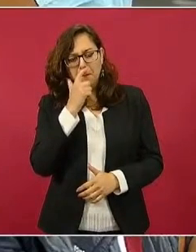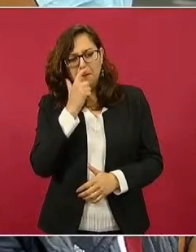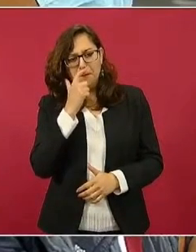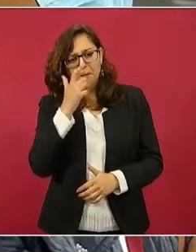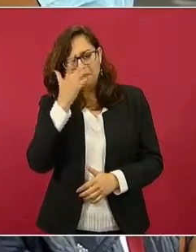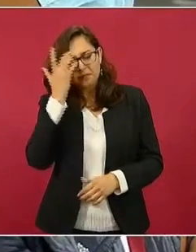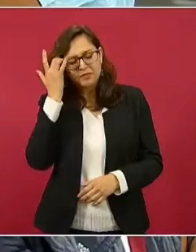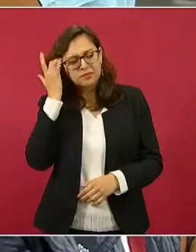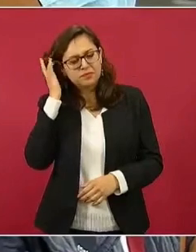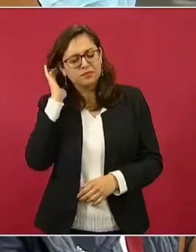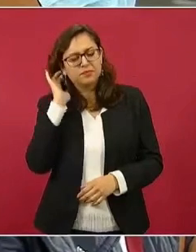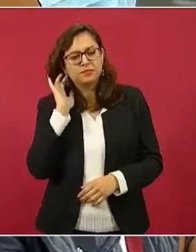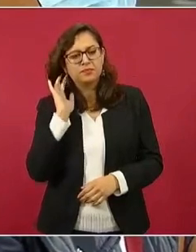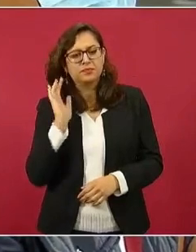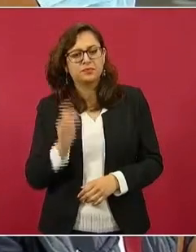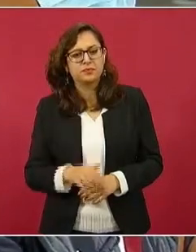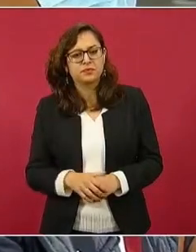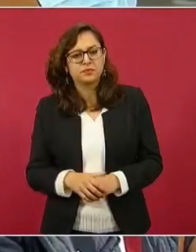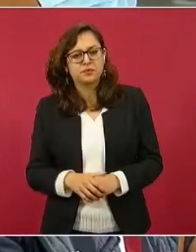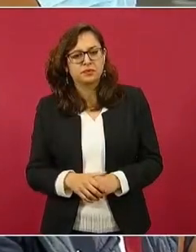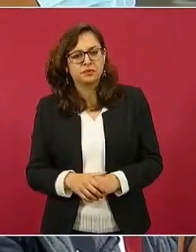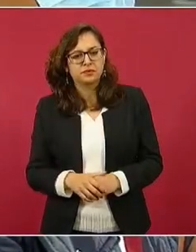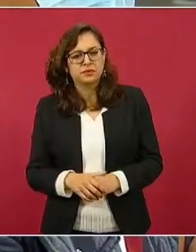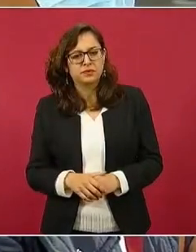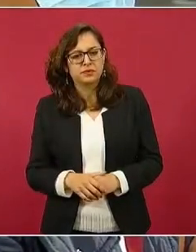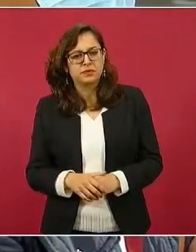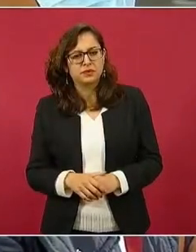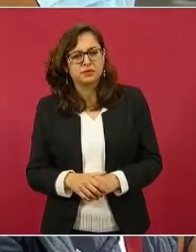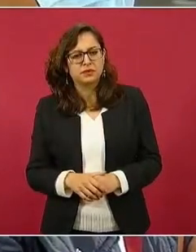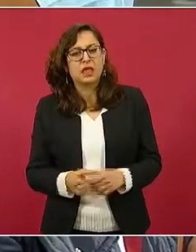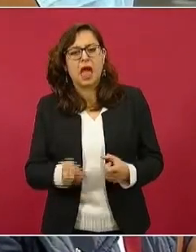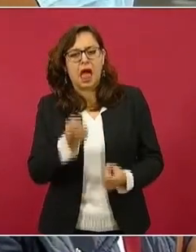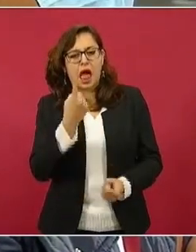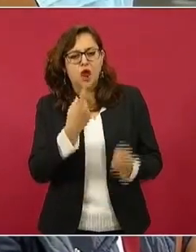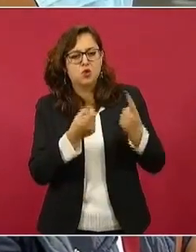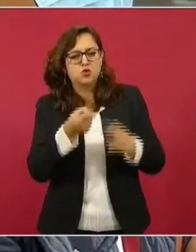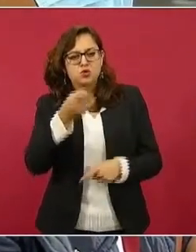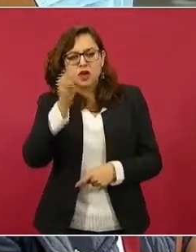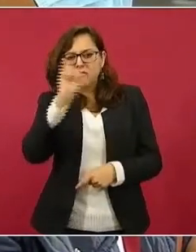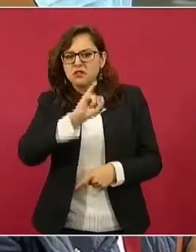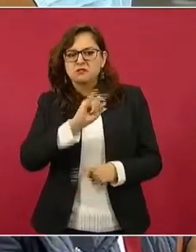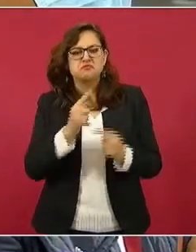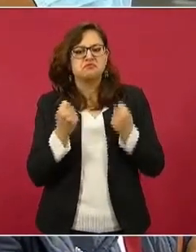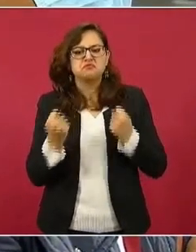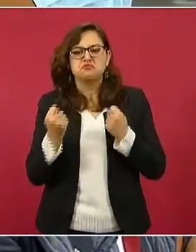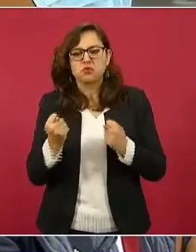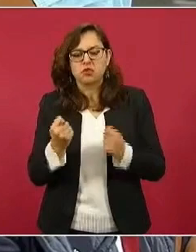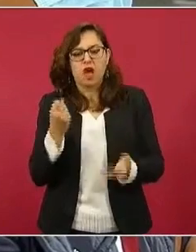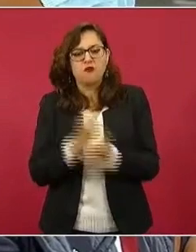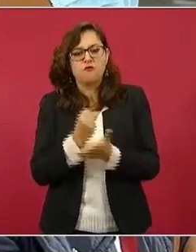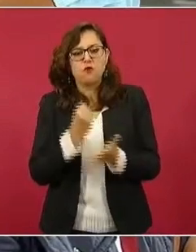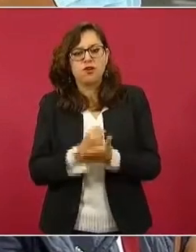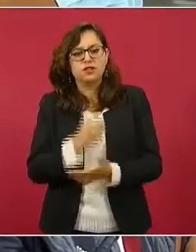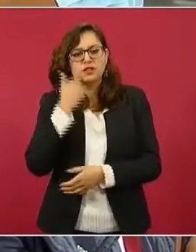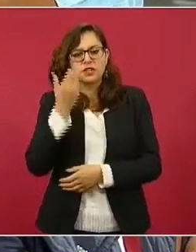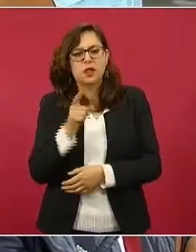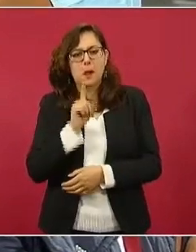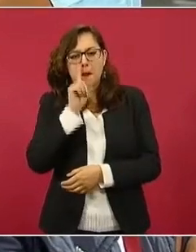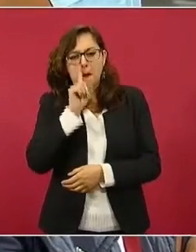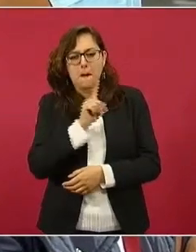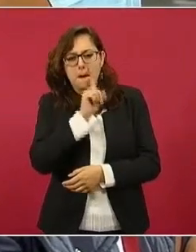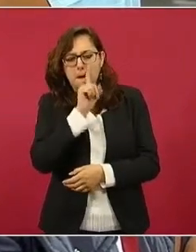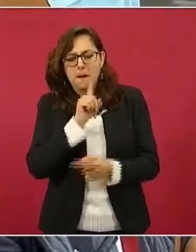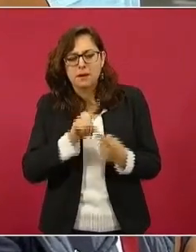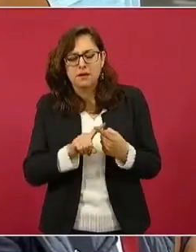de COVID, persisten en no reconocer el escenario que hay